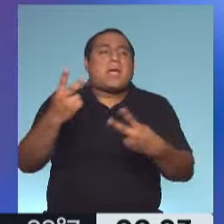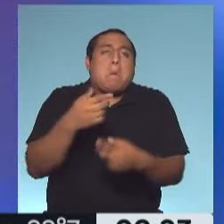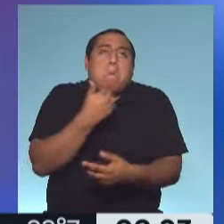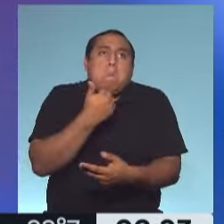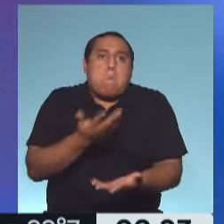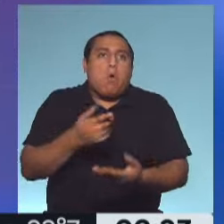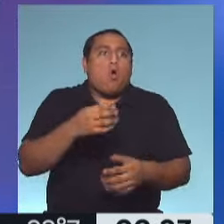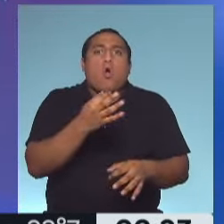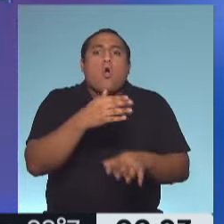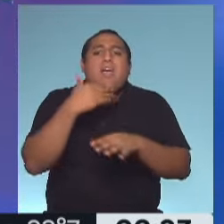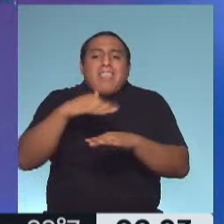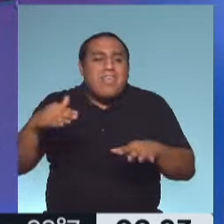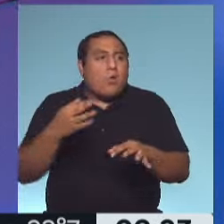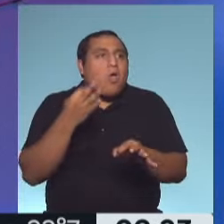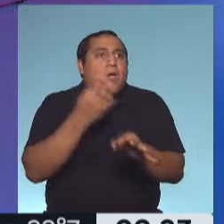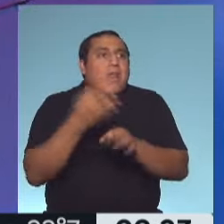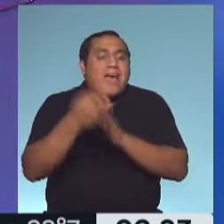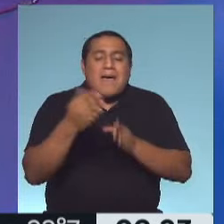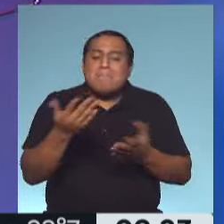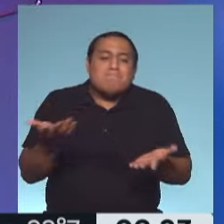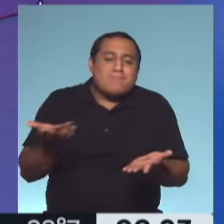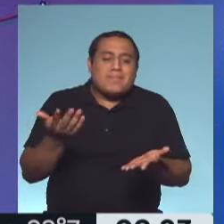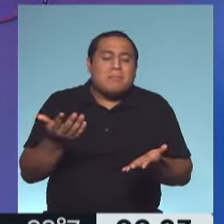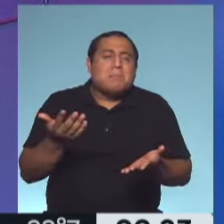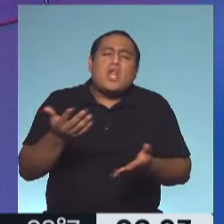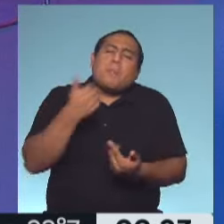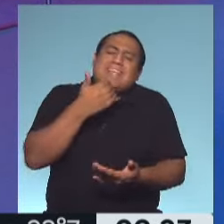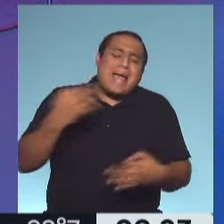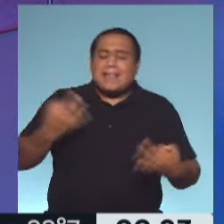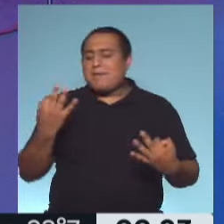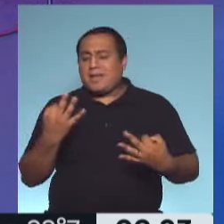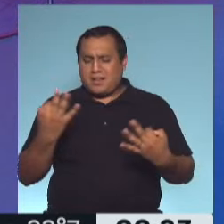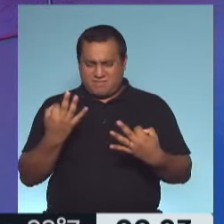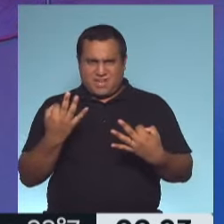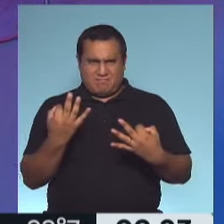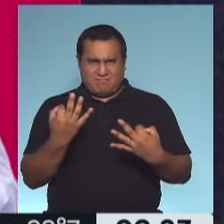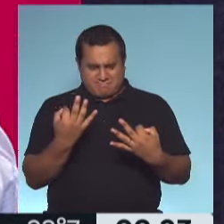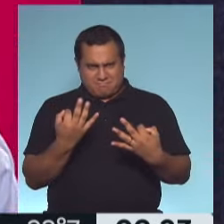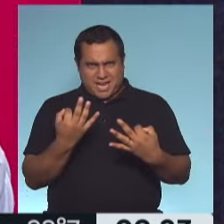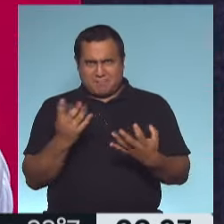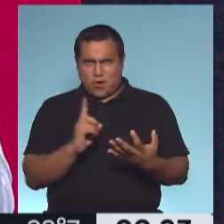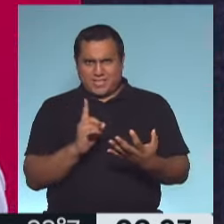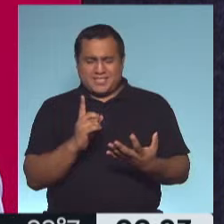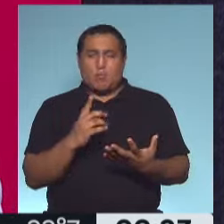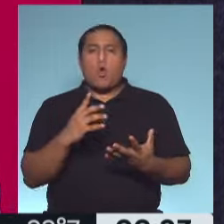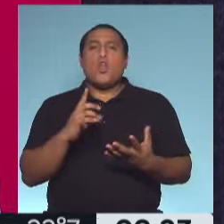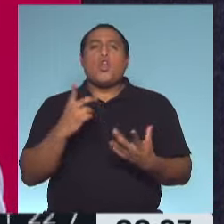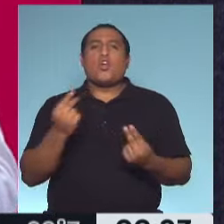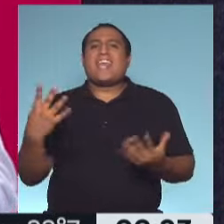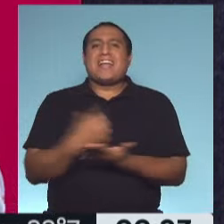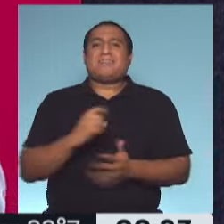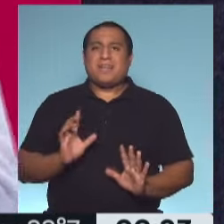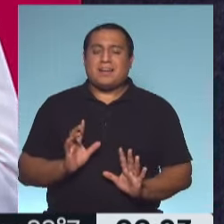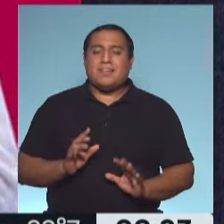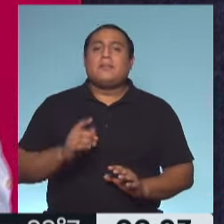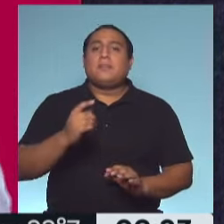a seguir yendo al colegio. Negacionismo y miedo. ¿Qué combinación? Es una combinación bastante explosiva, pero es la potencia que tiene